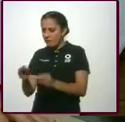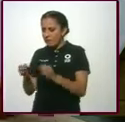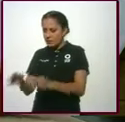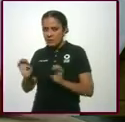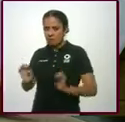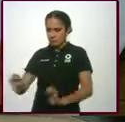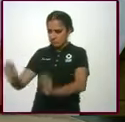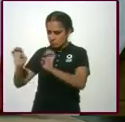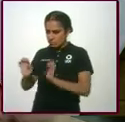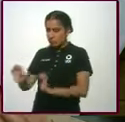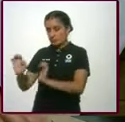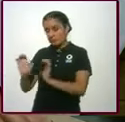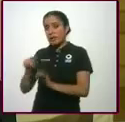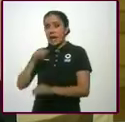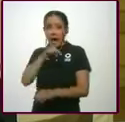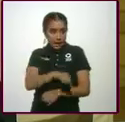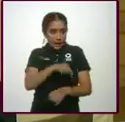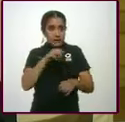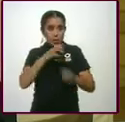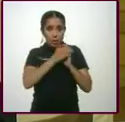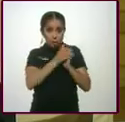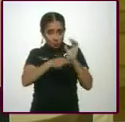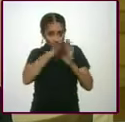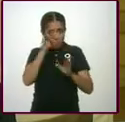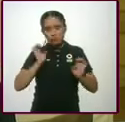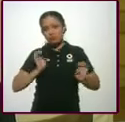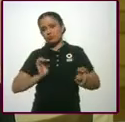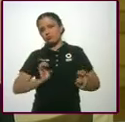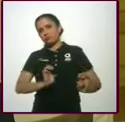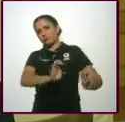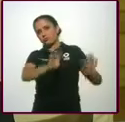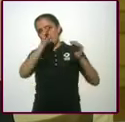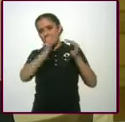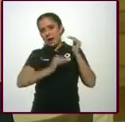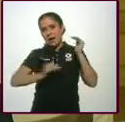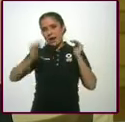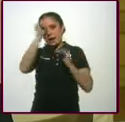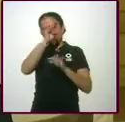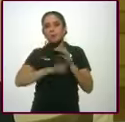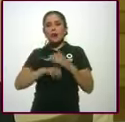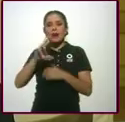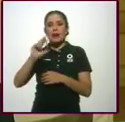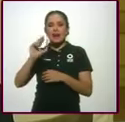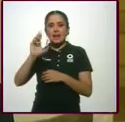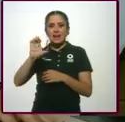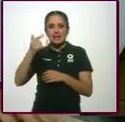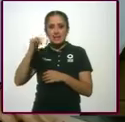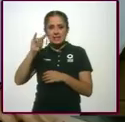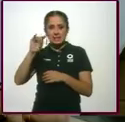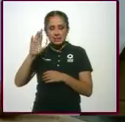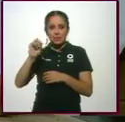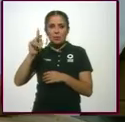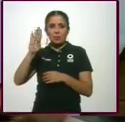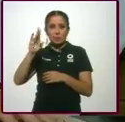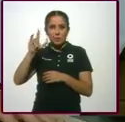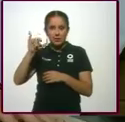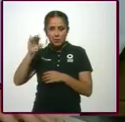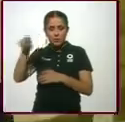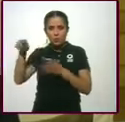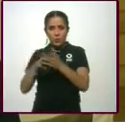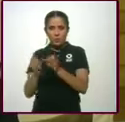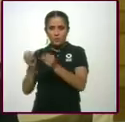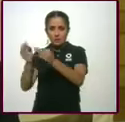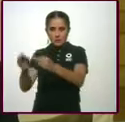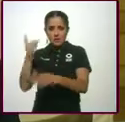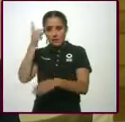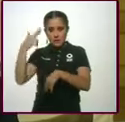esta, pero esta... Bueno, en la Ciudad de México hay dos o tres oficinas muchísimas. Sí, la del registro público, donde estuve. Sí, también, ¿no? Particularmente la del